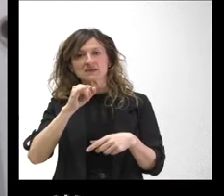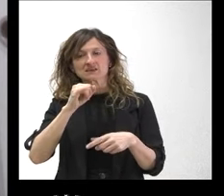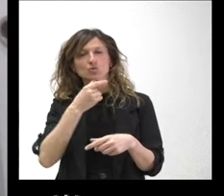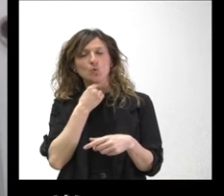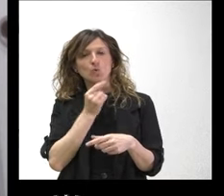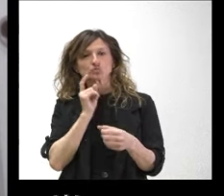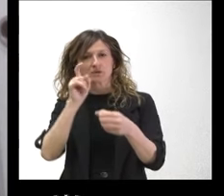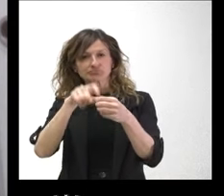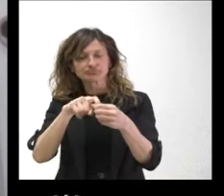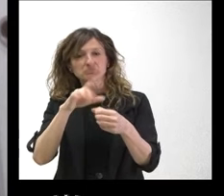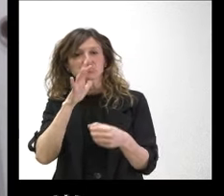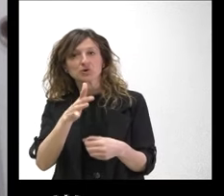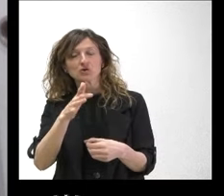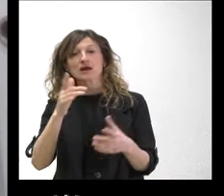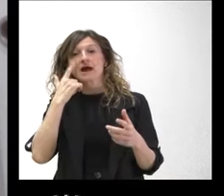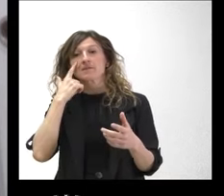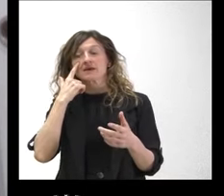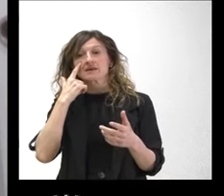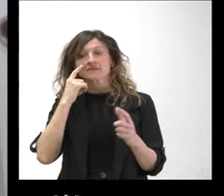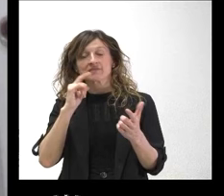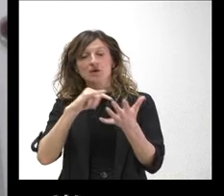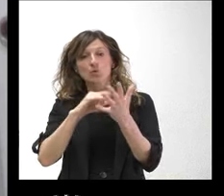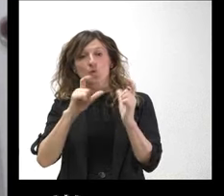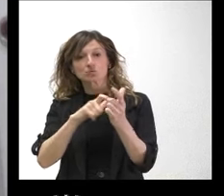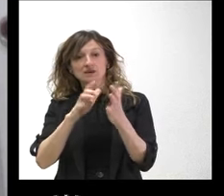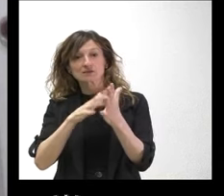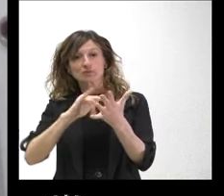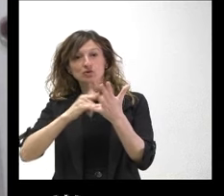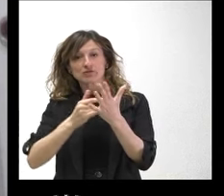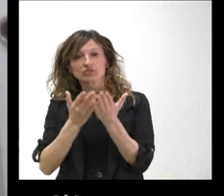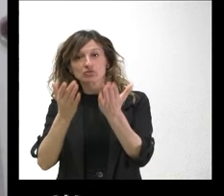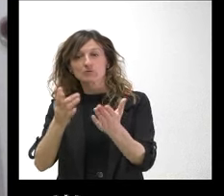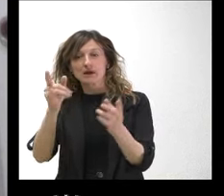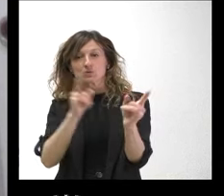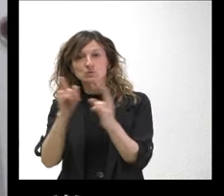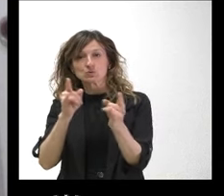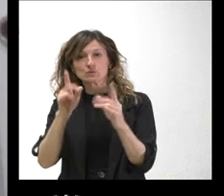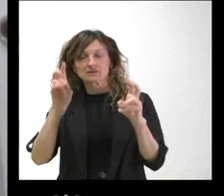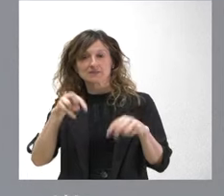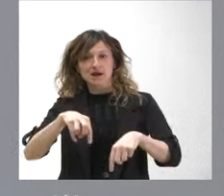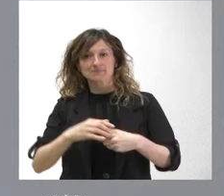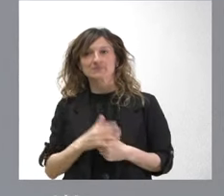desde la Junta se tiene algún proyecto para captar el interés de cara a los procesos futuros Muchas gracias